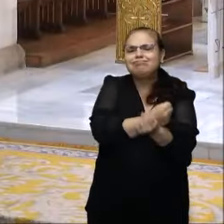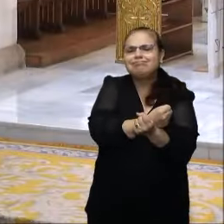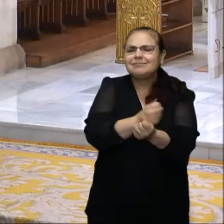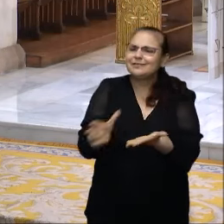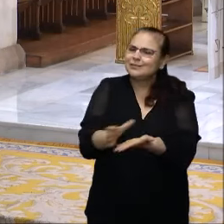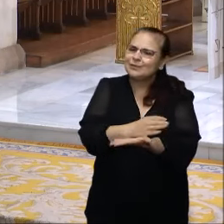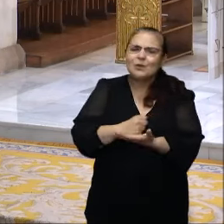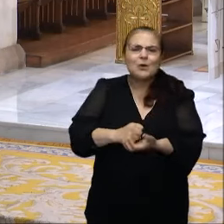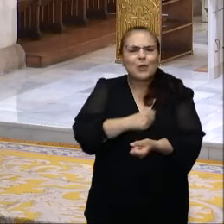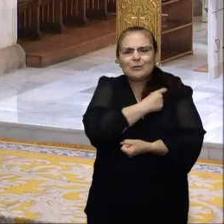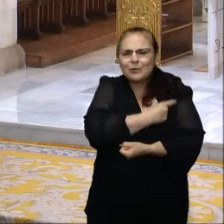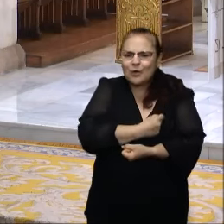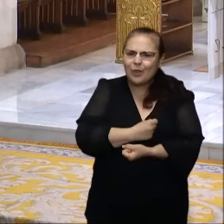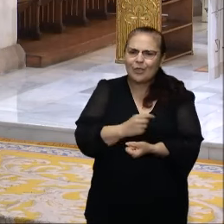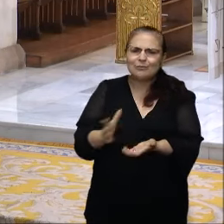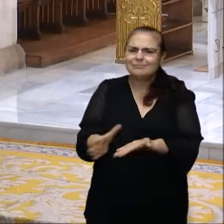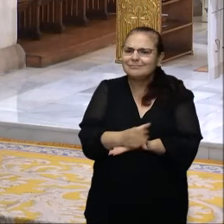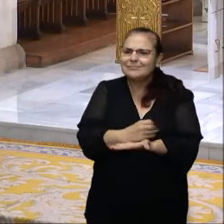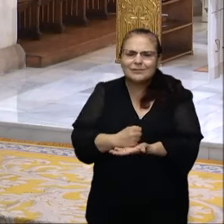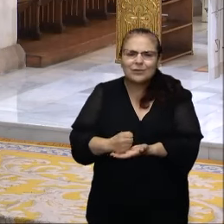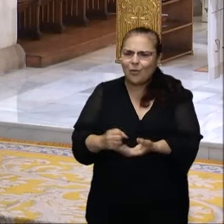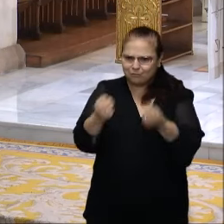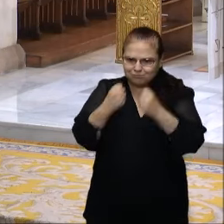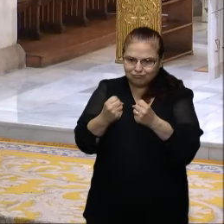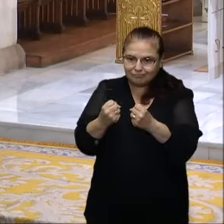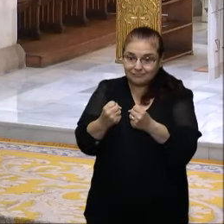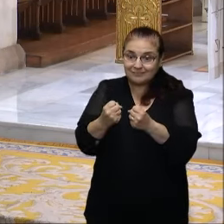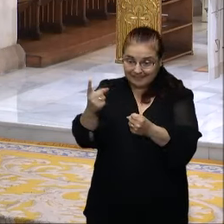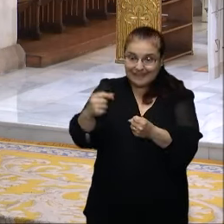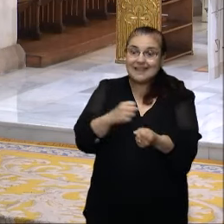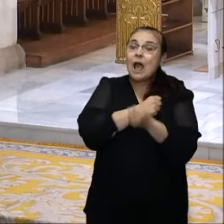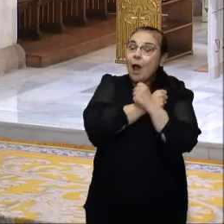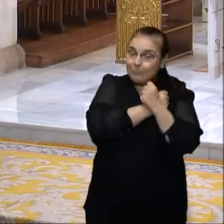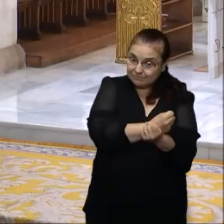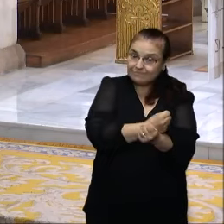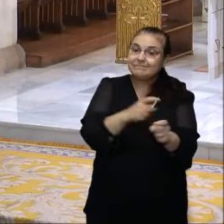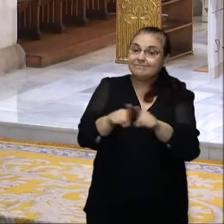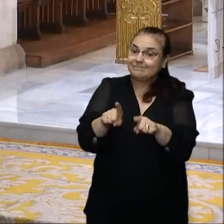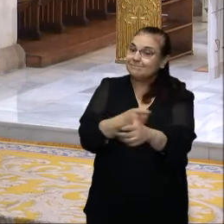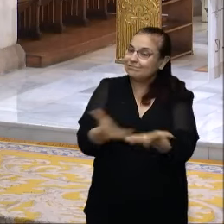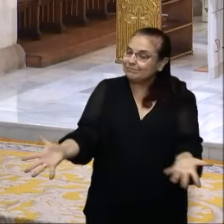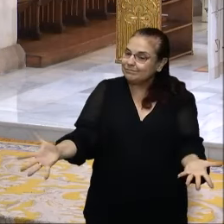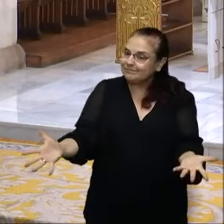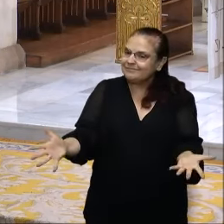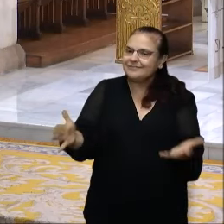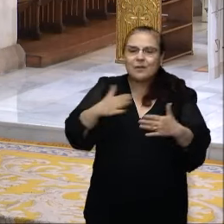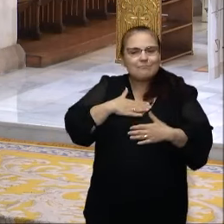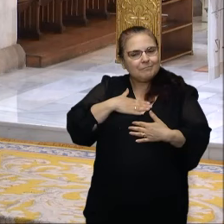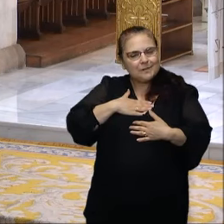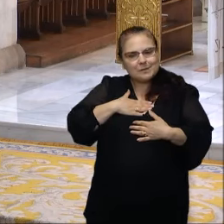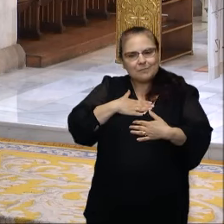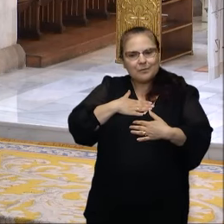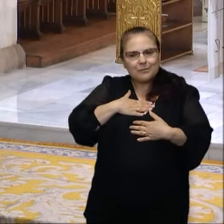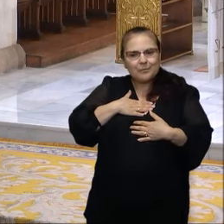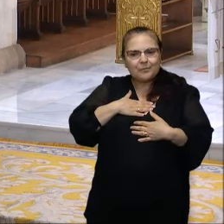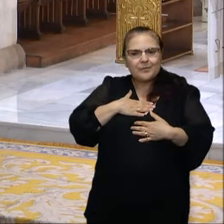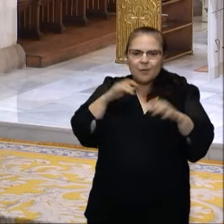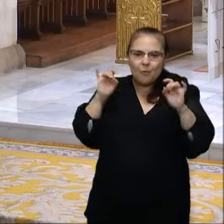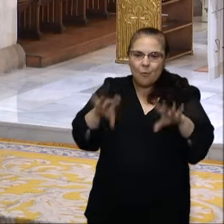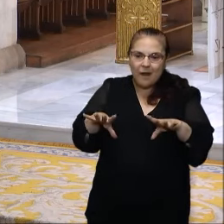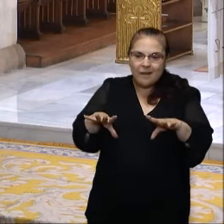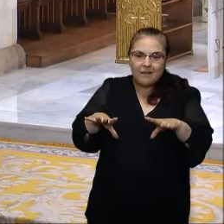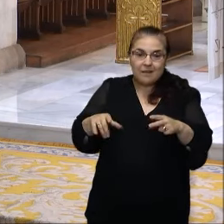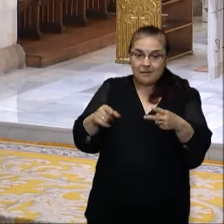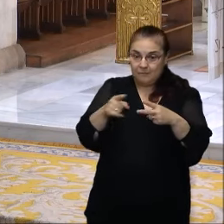tu alma, con toda tu mente, con todas tus fuerzas. Y amarás a tu prójimo como a ti mismo. Bueno, pues eligiendo estas dos